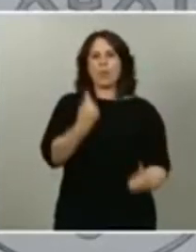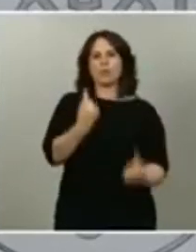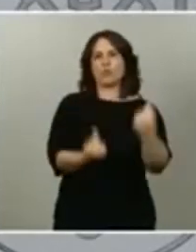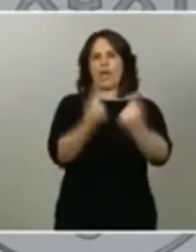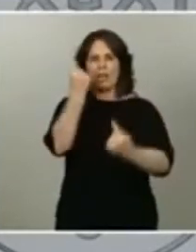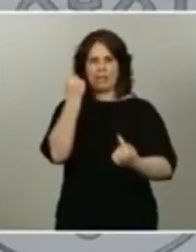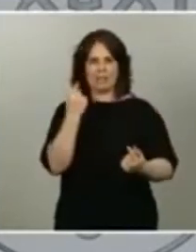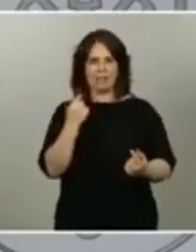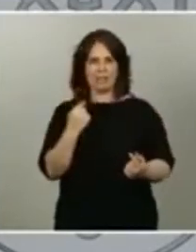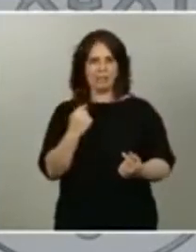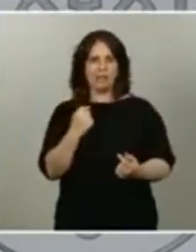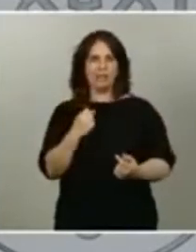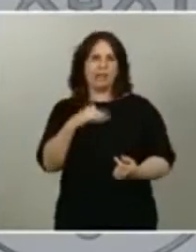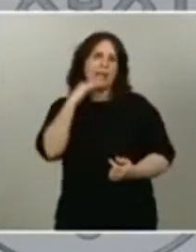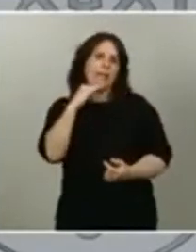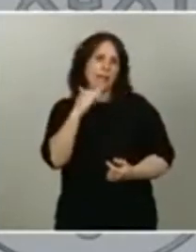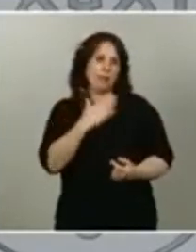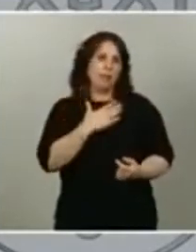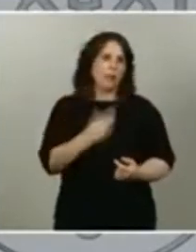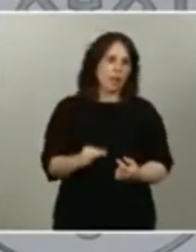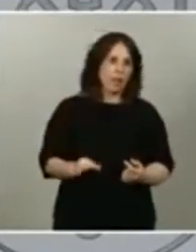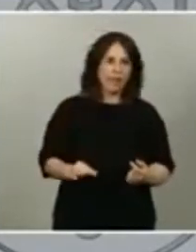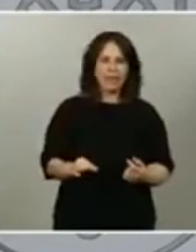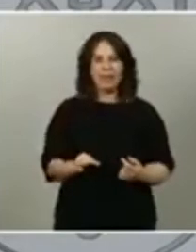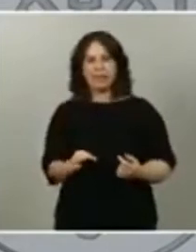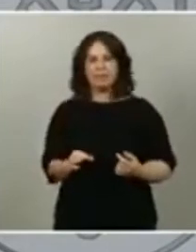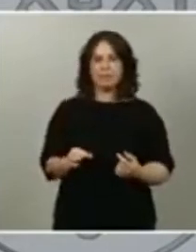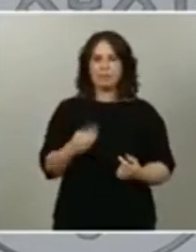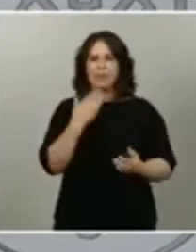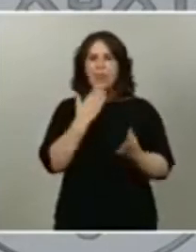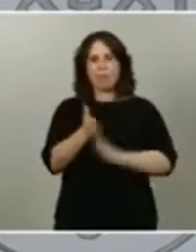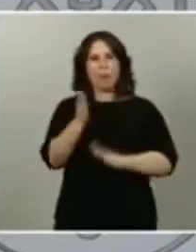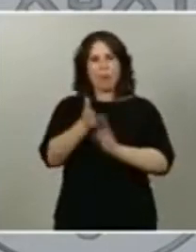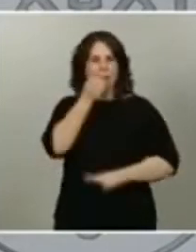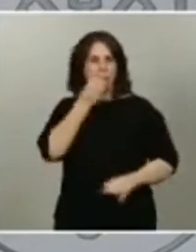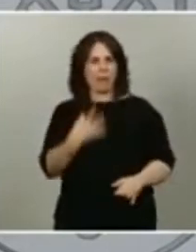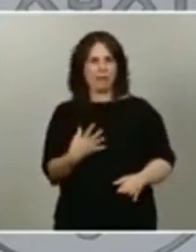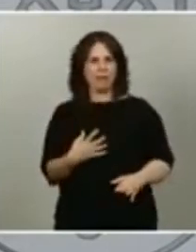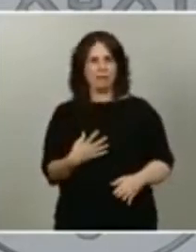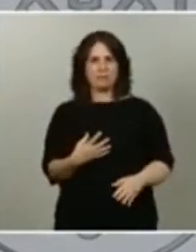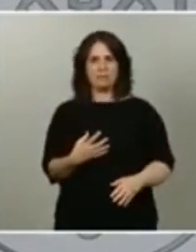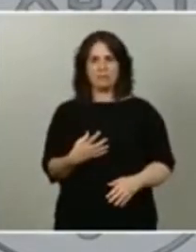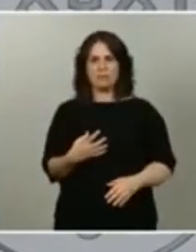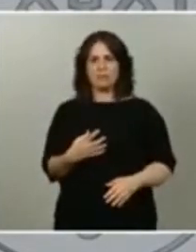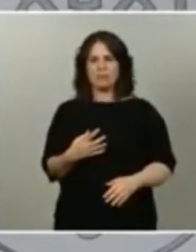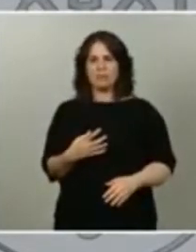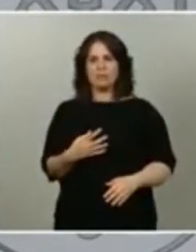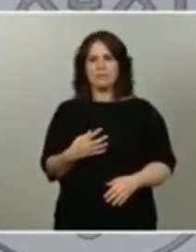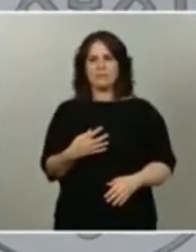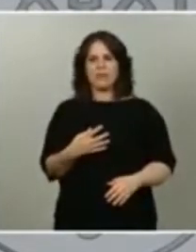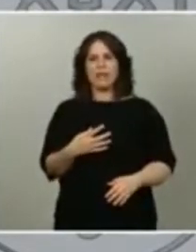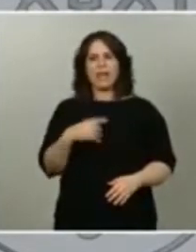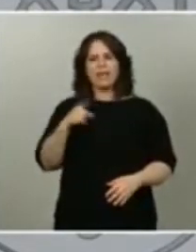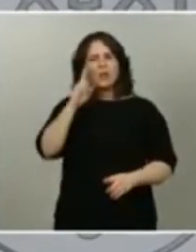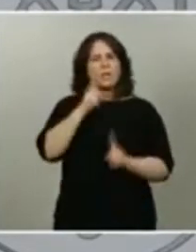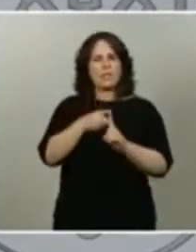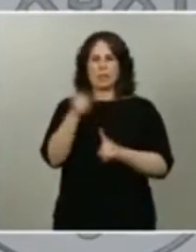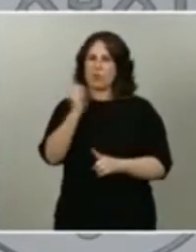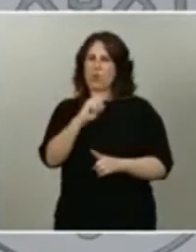indicios de que se puede estar caminando por el buen camino, sino que tengan continuidad, que no se conviertan en un